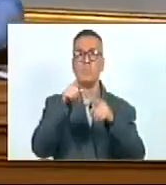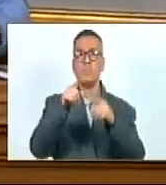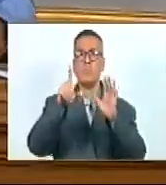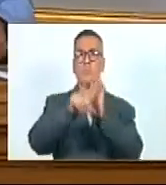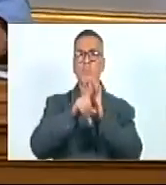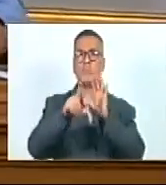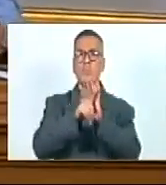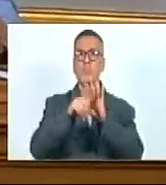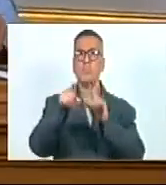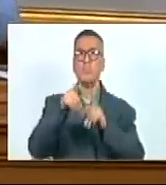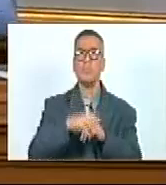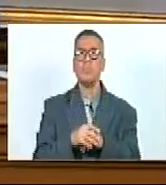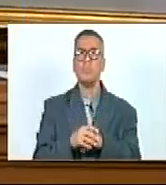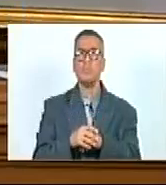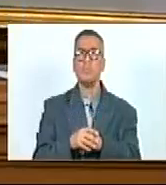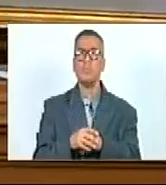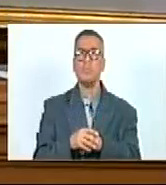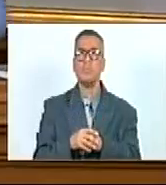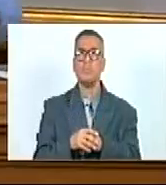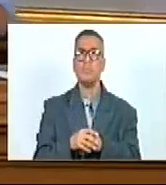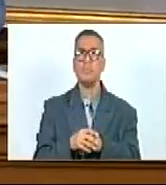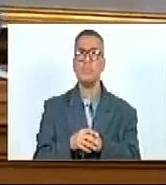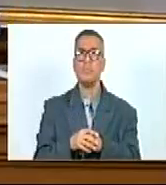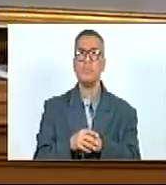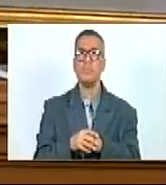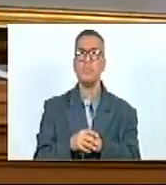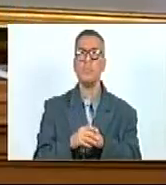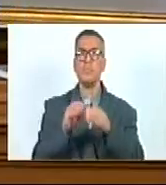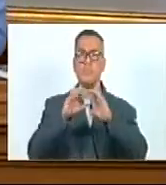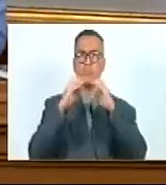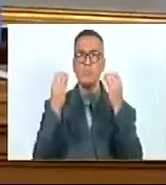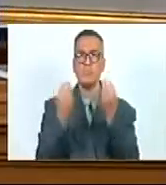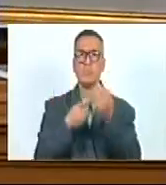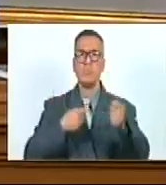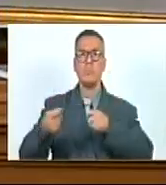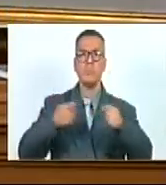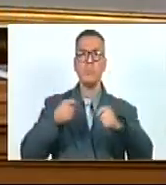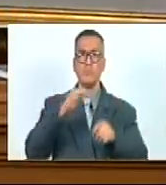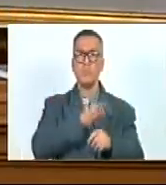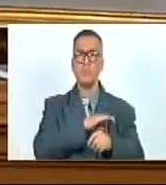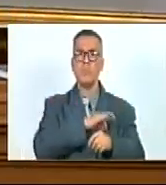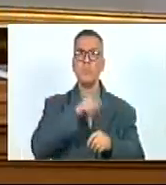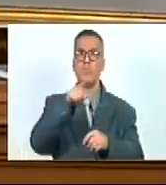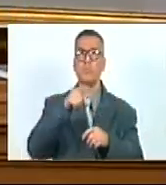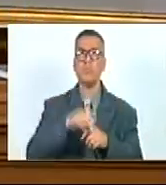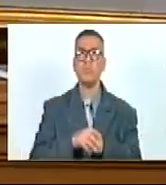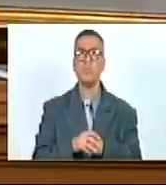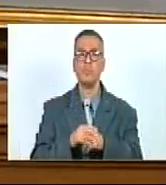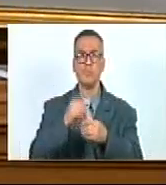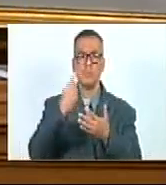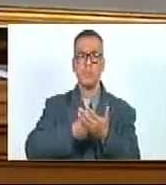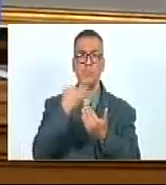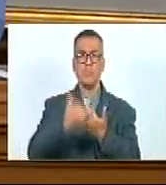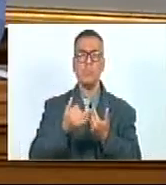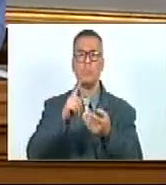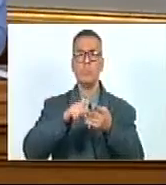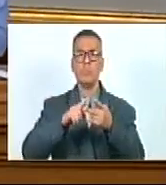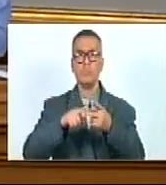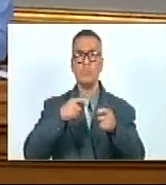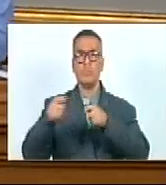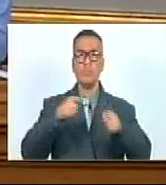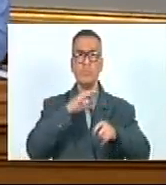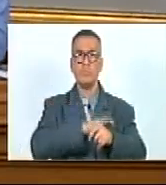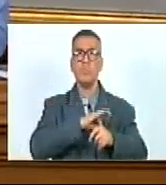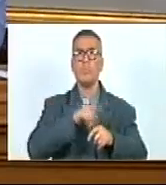la ley orgánica de Contraloría Social. El proyecto de la ley de reforma de la ley orgánica de